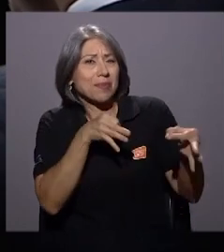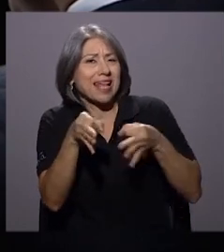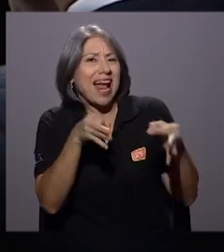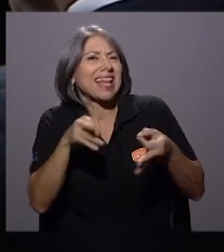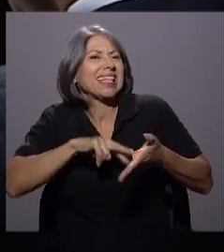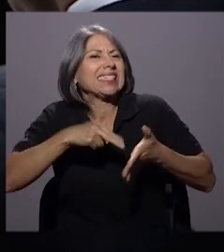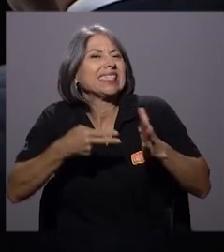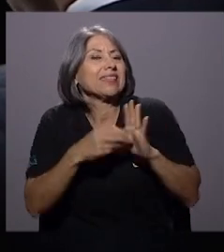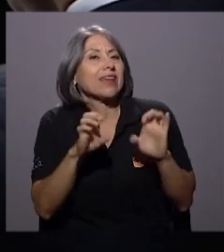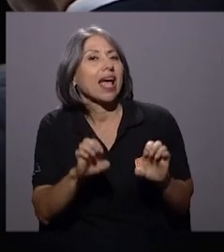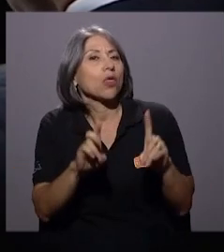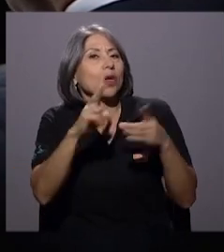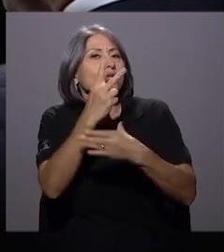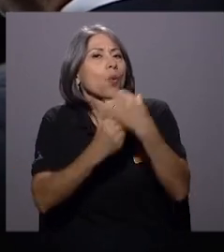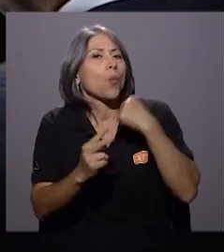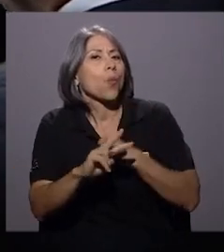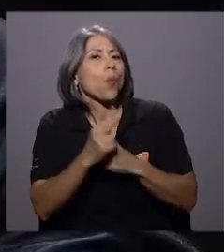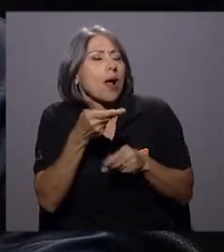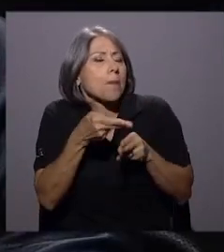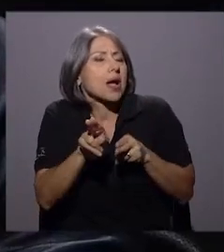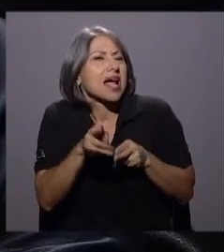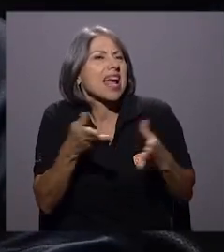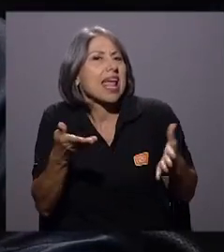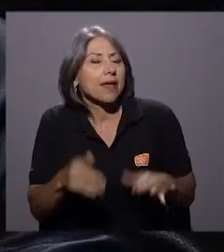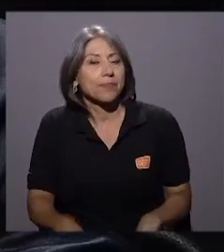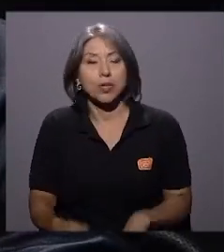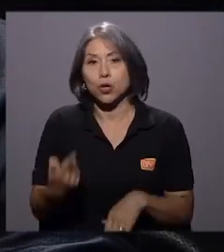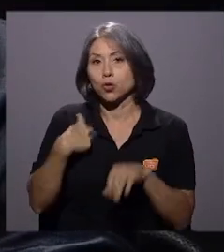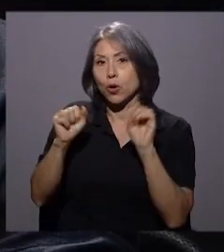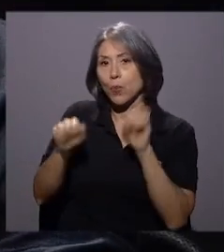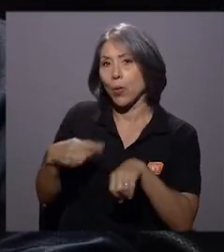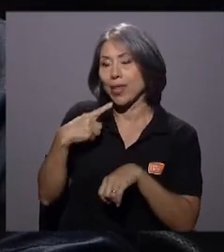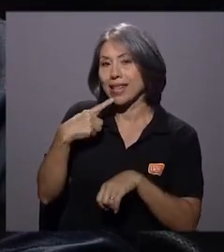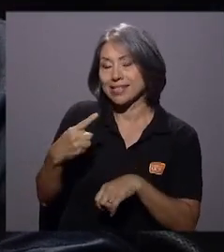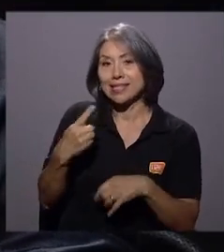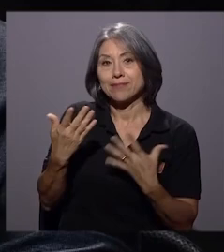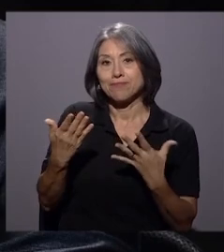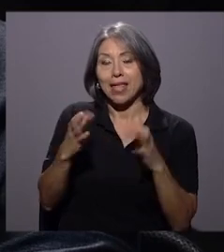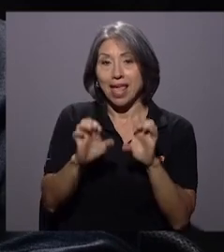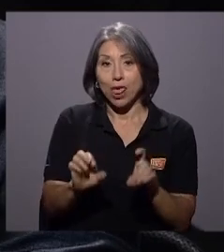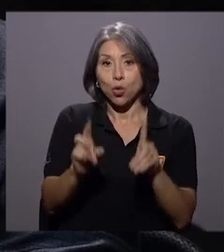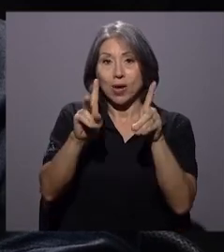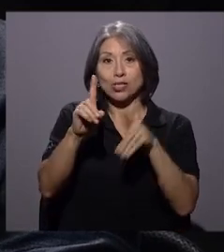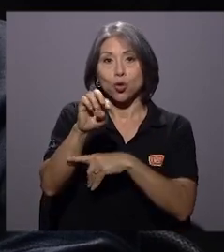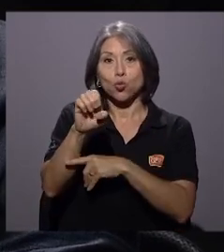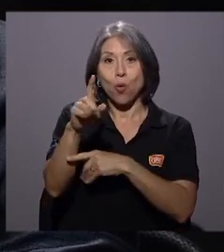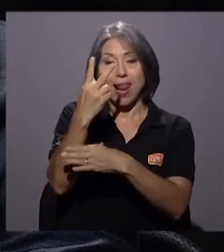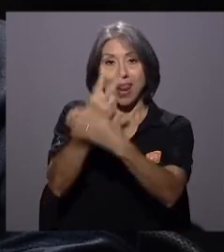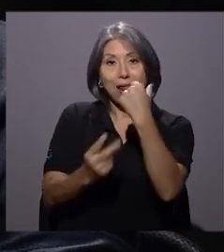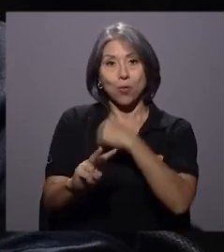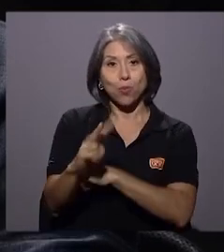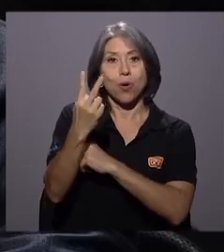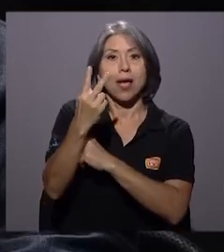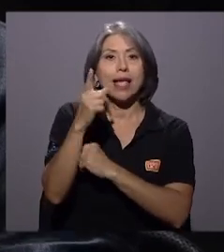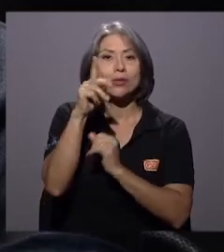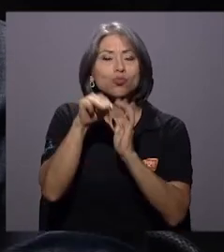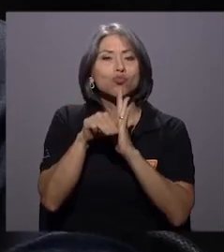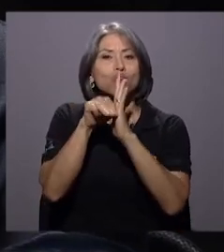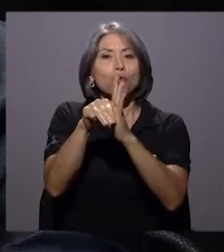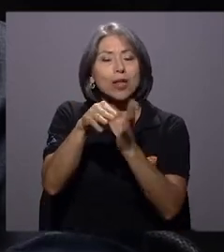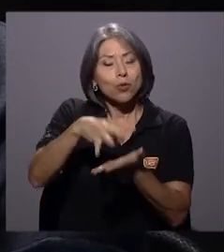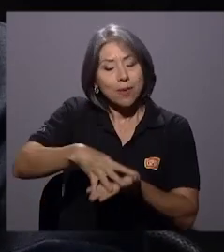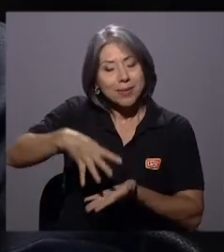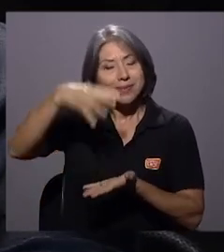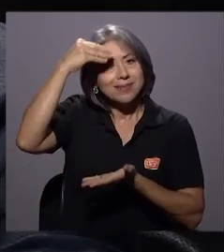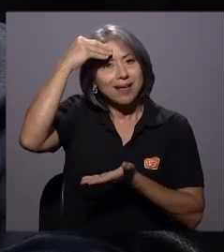palabras, en 30 segundos, ¿qué tendría que decirle? Yo le podría decir que la educación dual es un modelo de aprendizaje que se